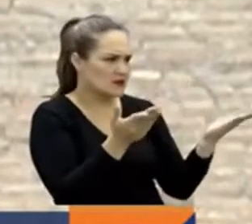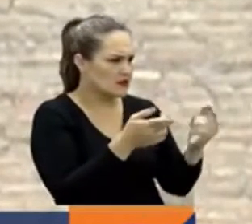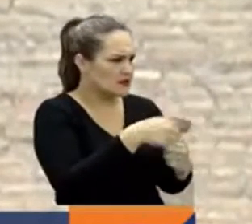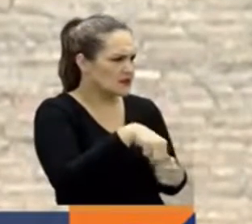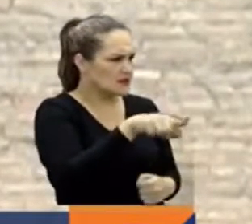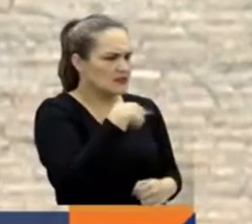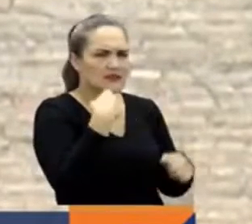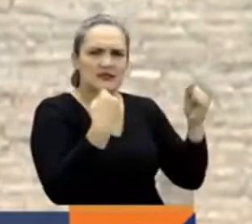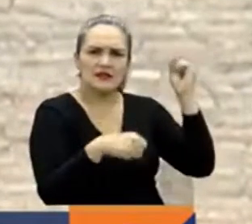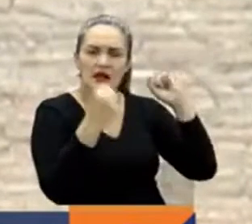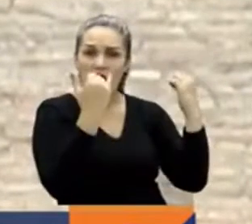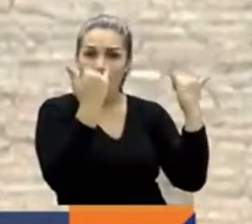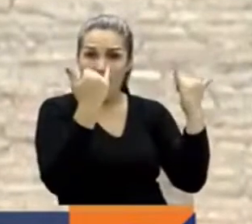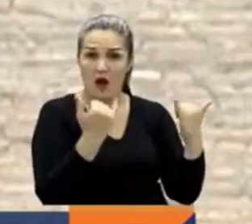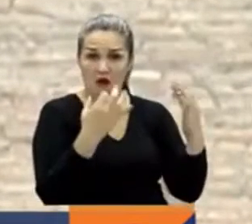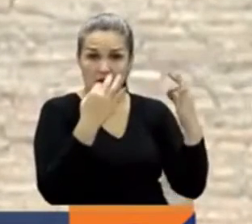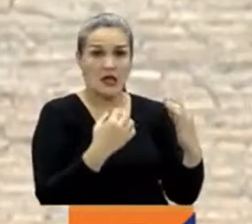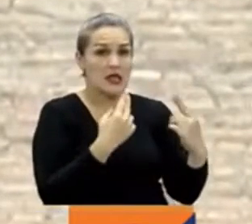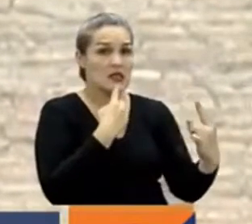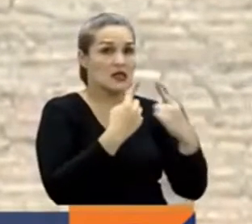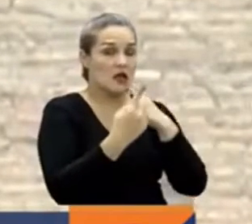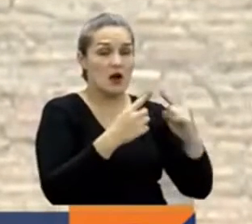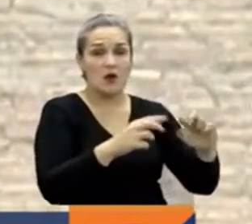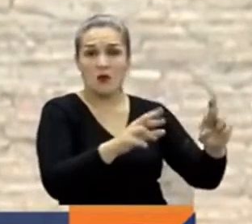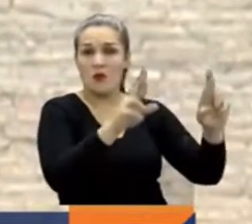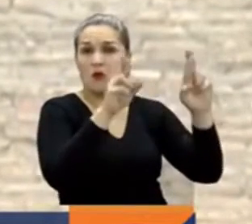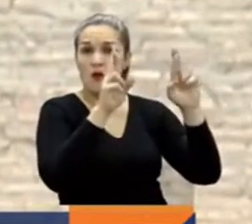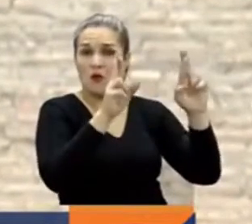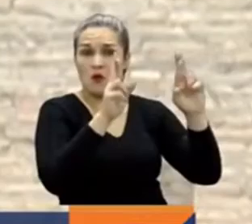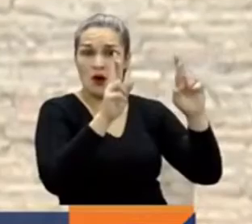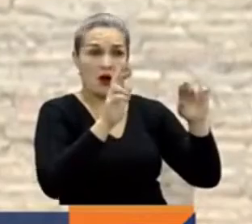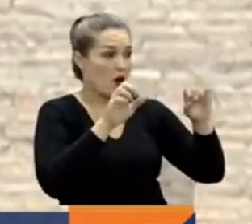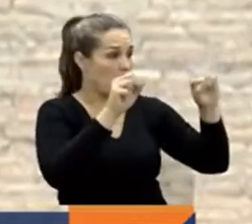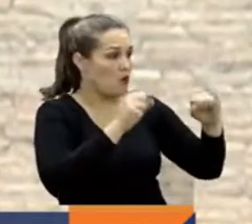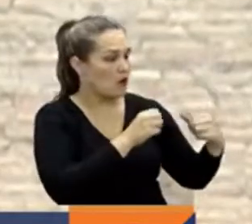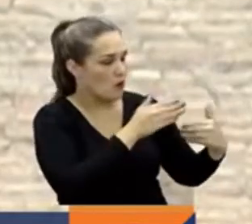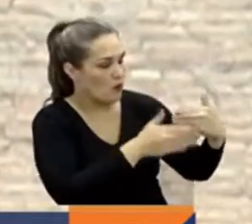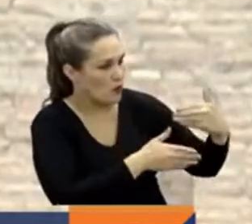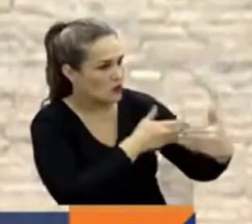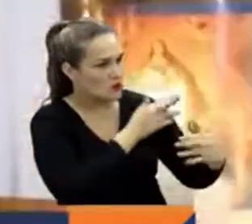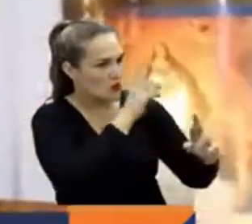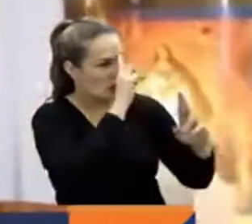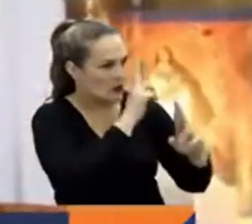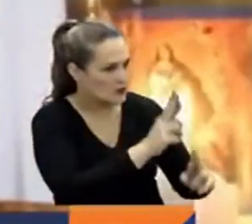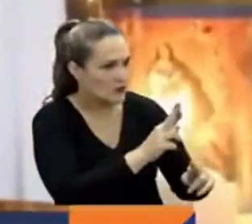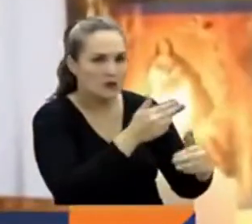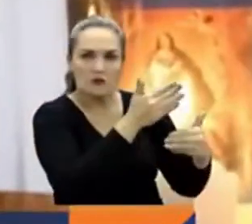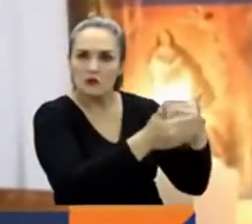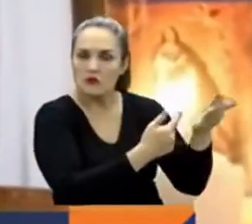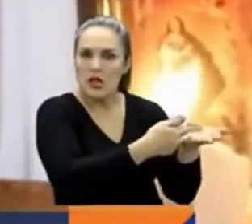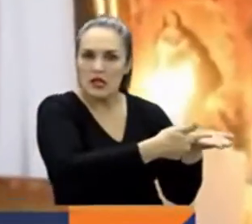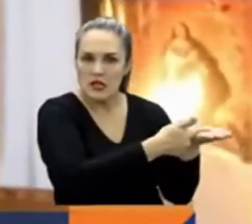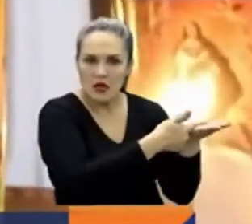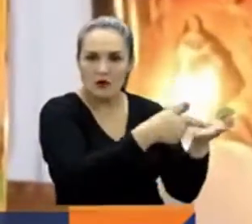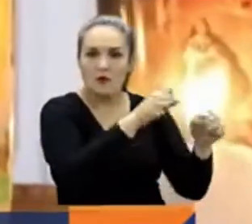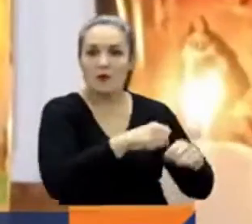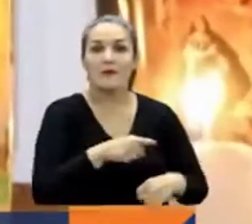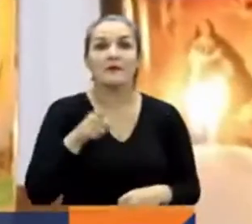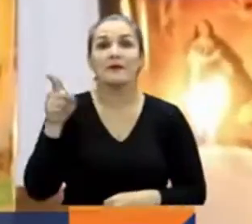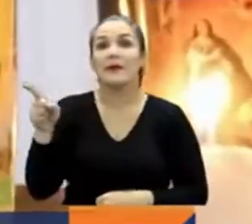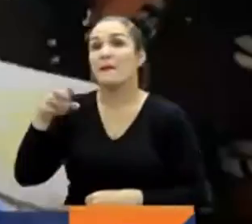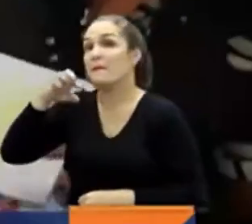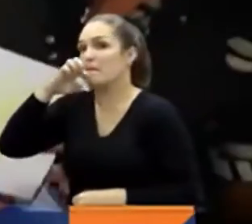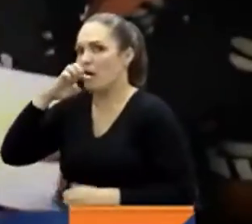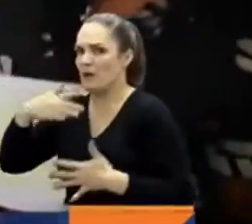diálogo abierto y sincero todavía se pueden encontrar las bases para una convivencia respetuosa y pacífica. A la voz de Francisco se suma la de